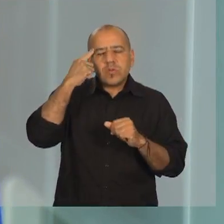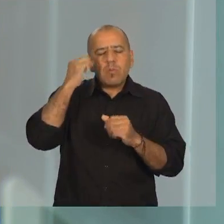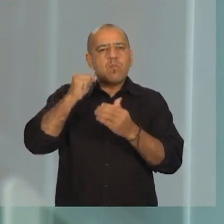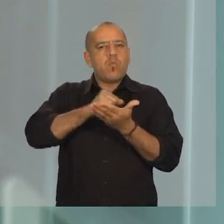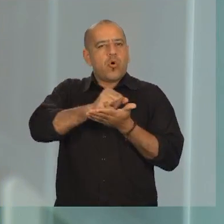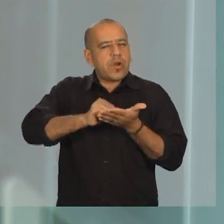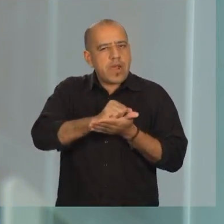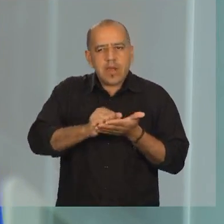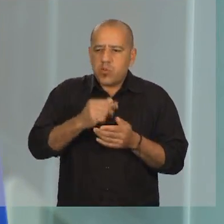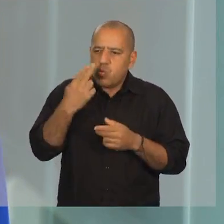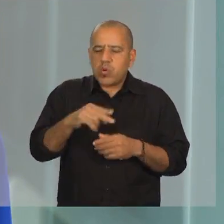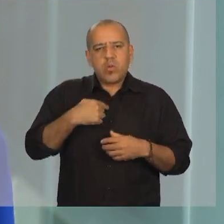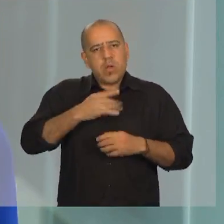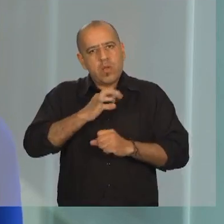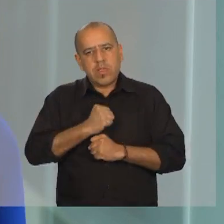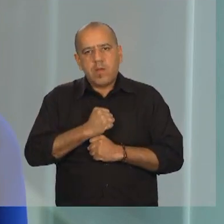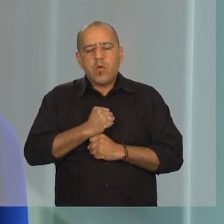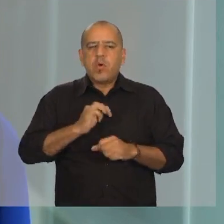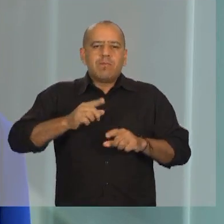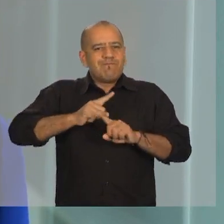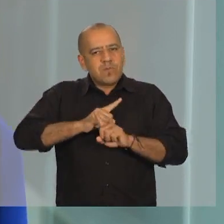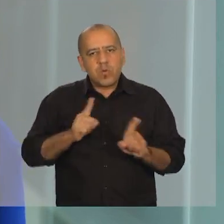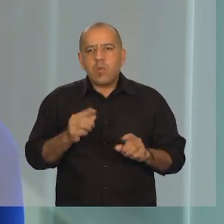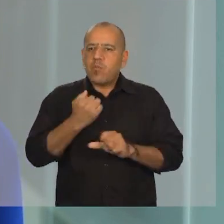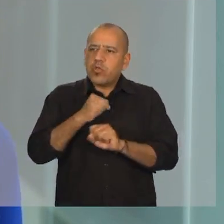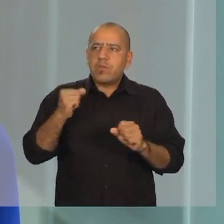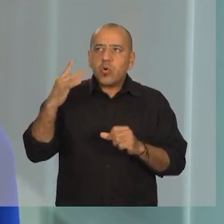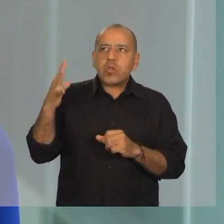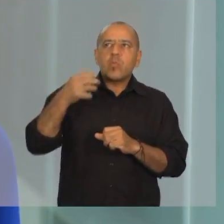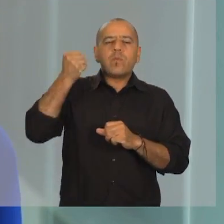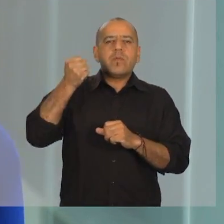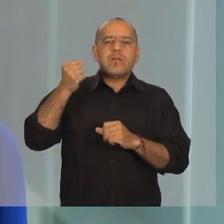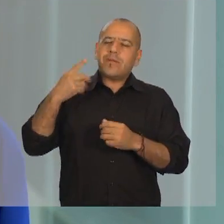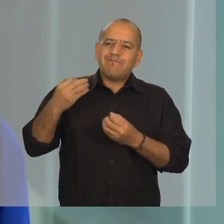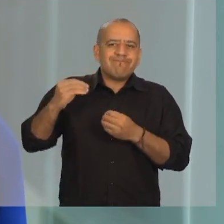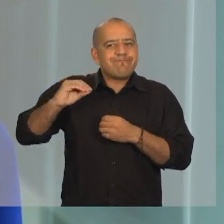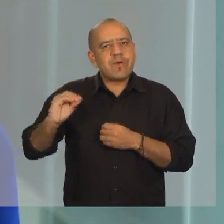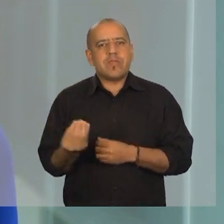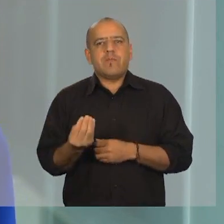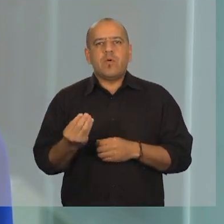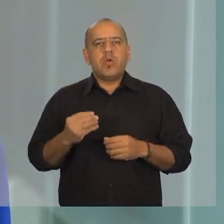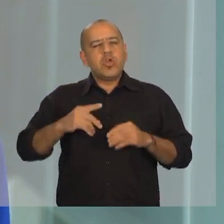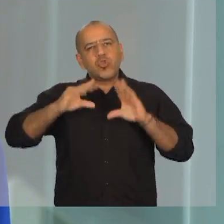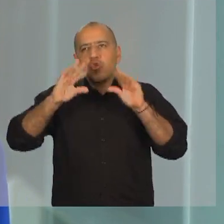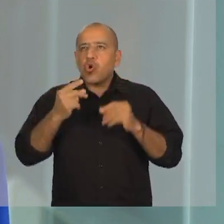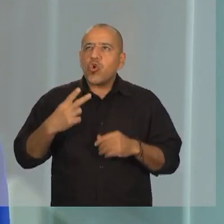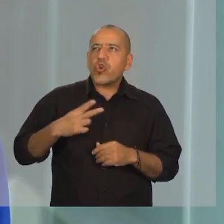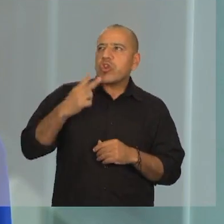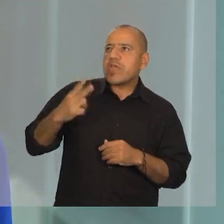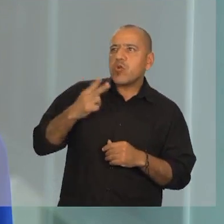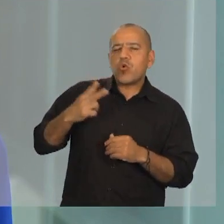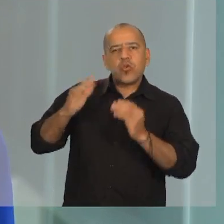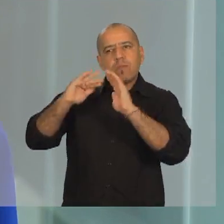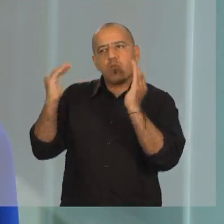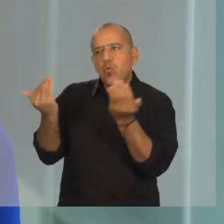lo que hemos soportado. Tampoco podremos recuperar lo que hemos perdido. Ni todas las riquezas del mundo